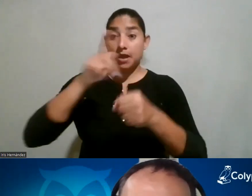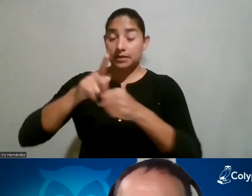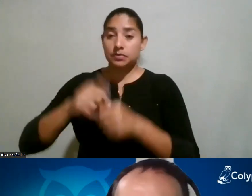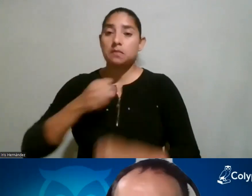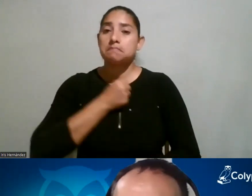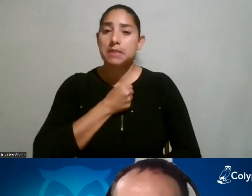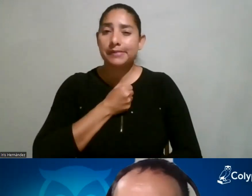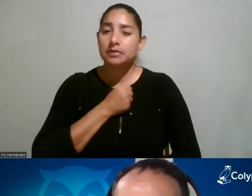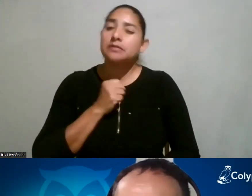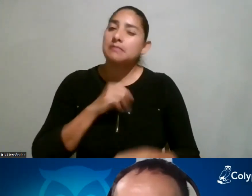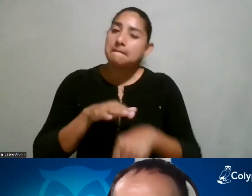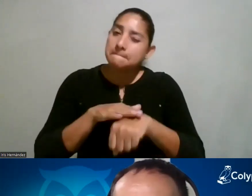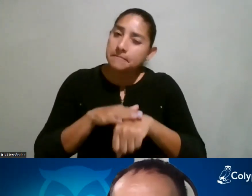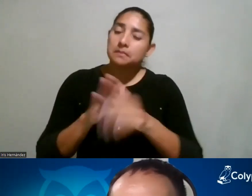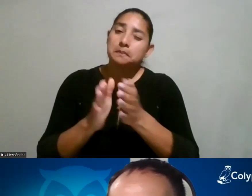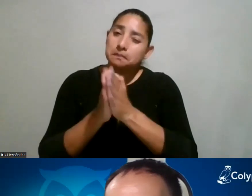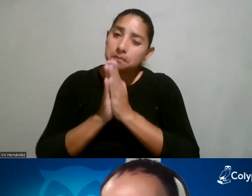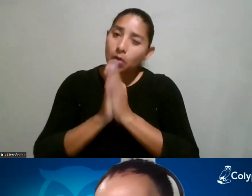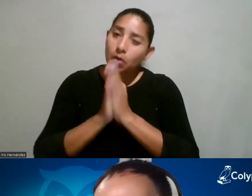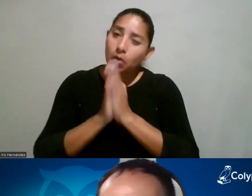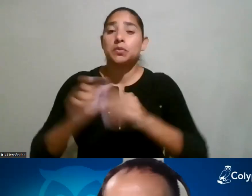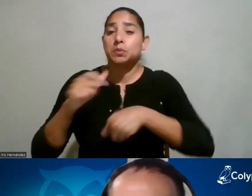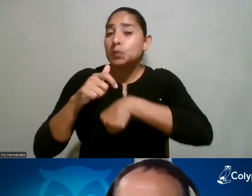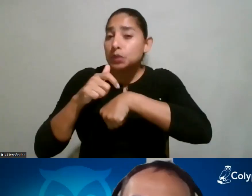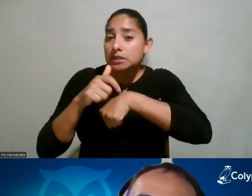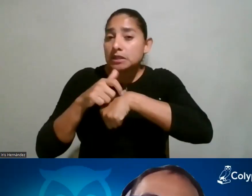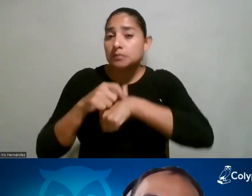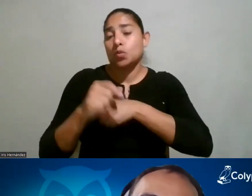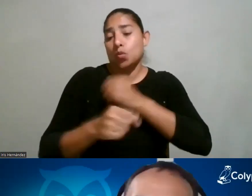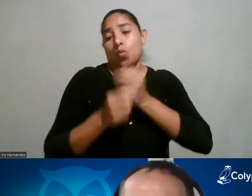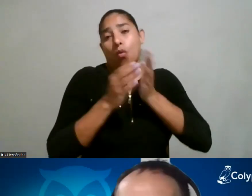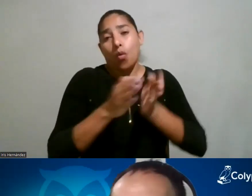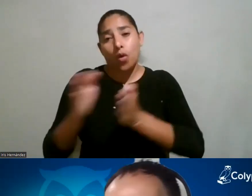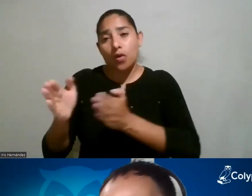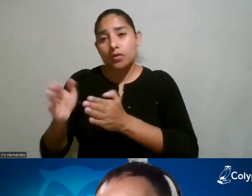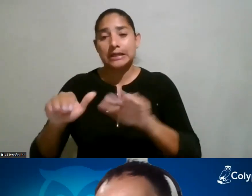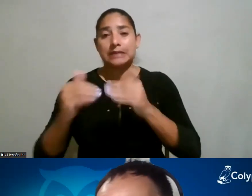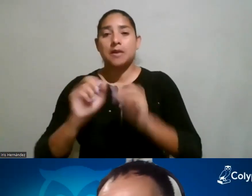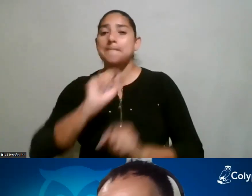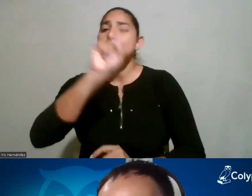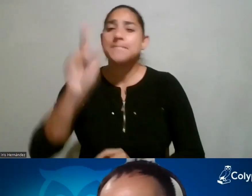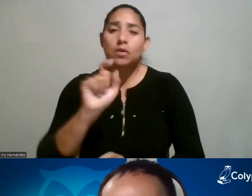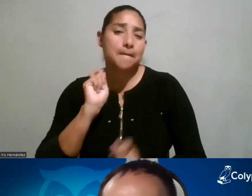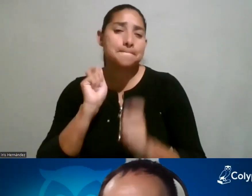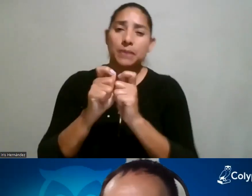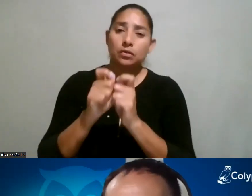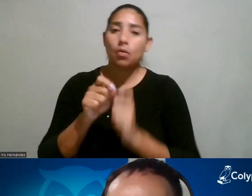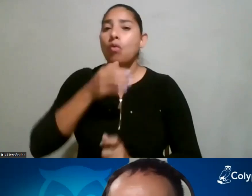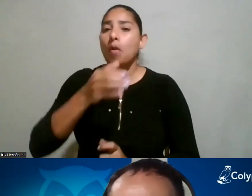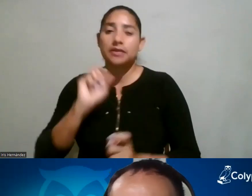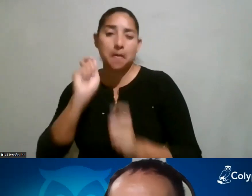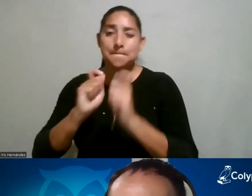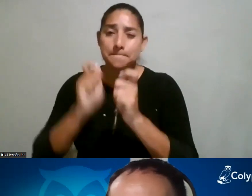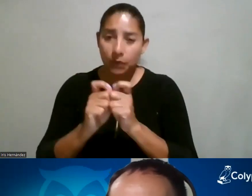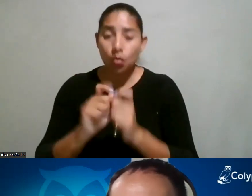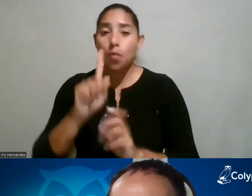micrófonos y les vamos a solicitar, ¿verdad? Por cuestiones de tiempo y de organización, limitarse a la pregunta o al comentario que van a realizar en